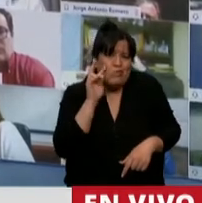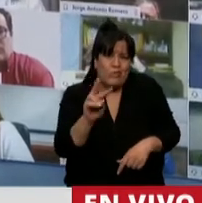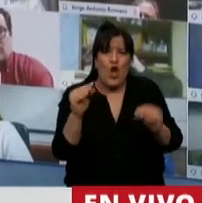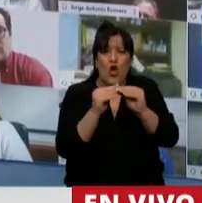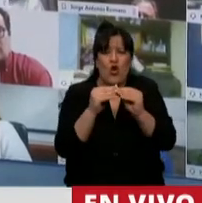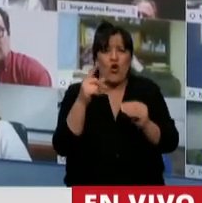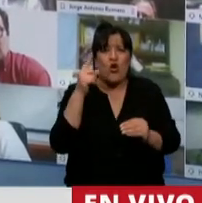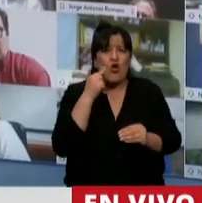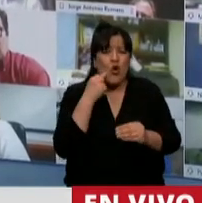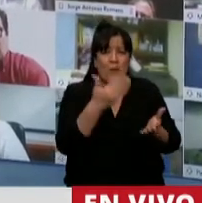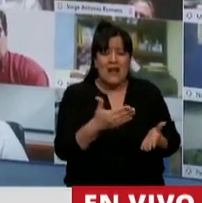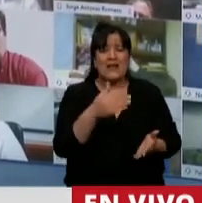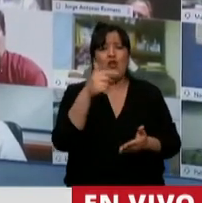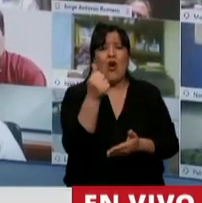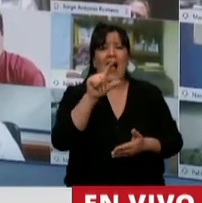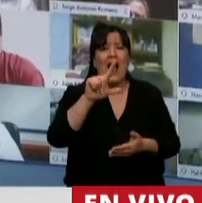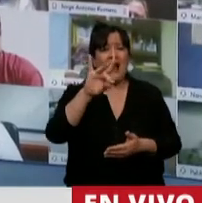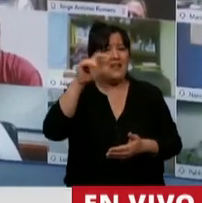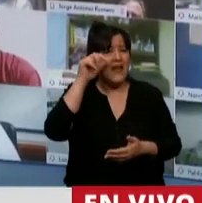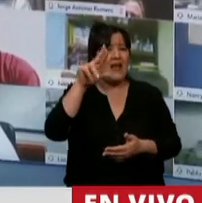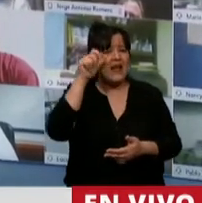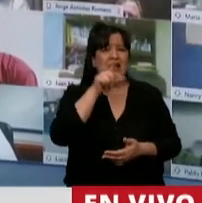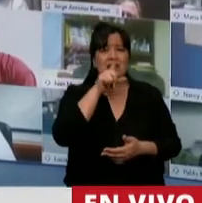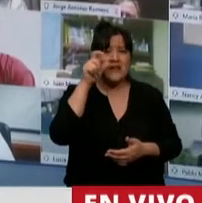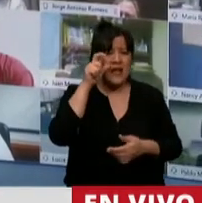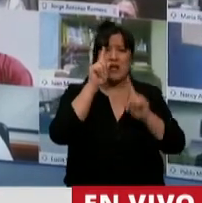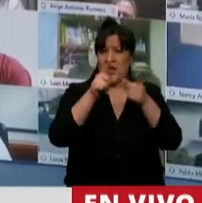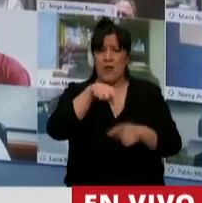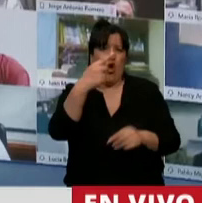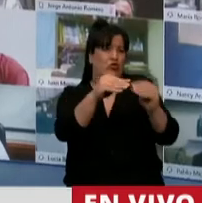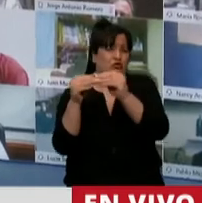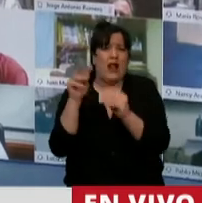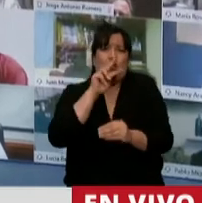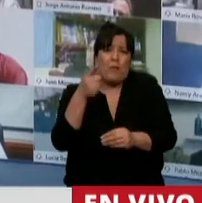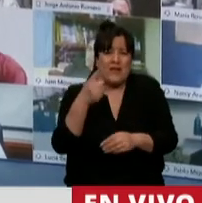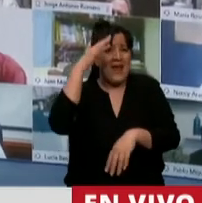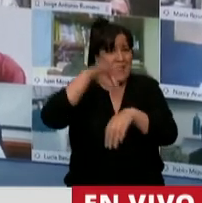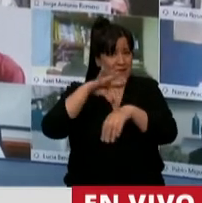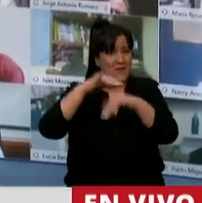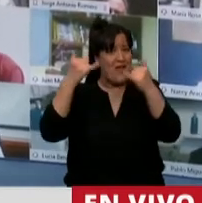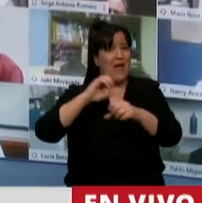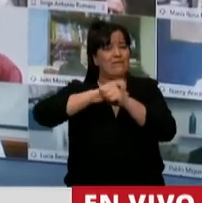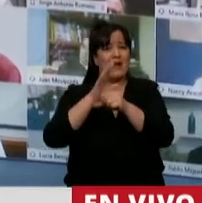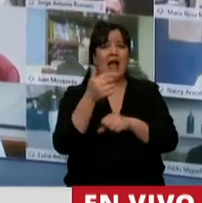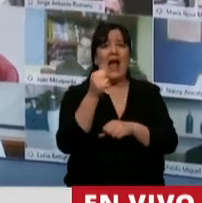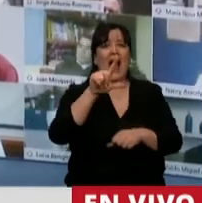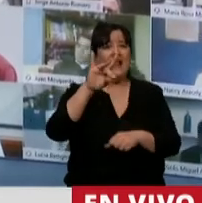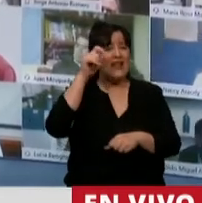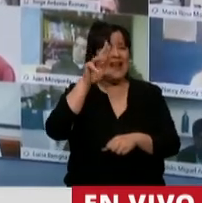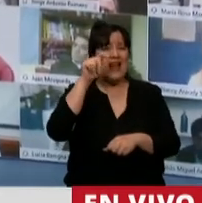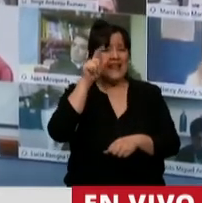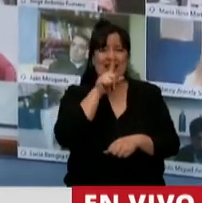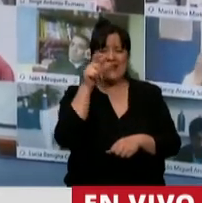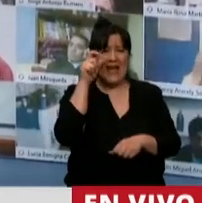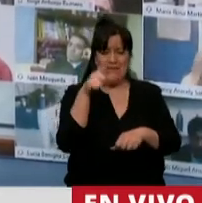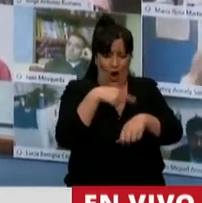compañero Juan Carlos Alderete y las demás compañeras que también vienen transitando la enfermedad, que Alderete fue dado de alta hace